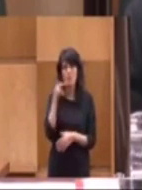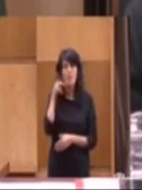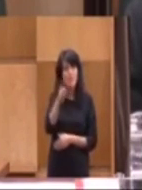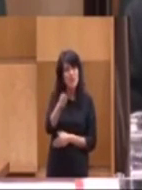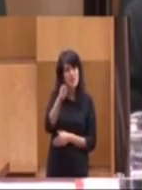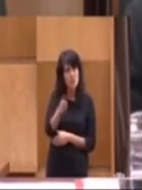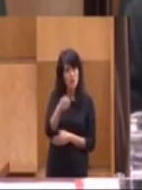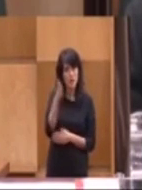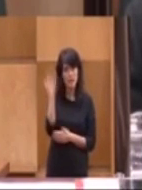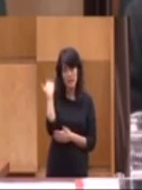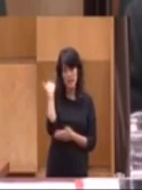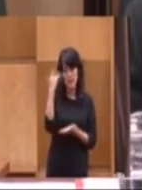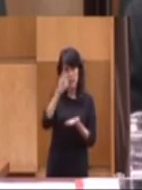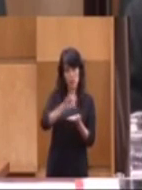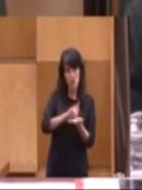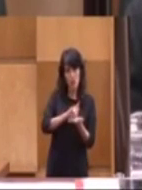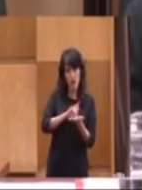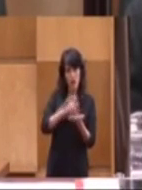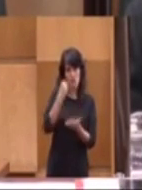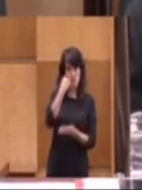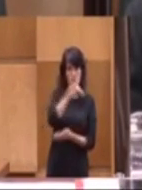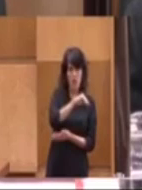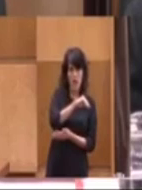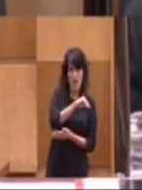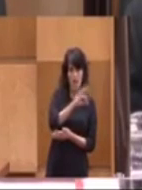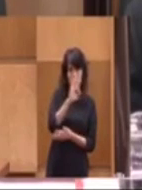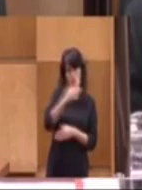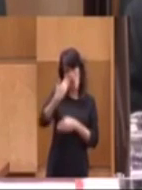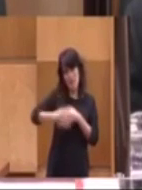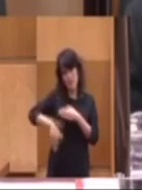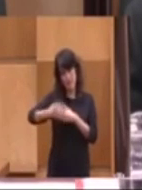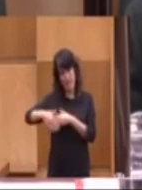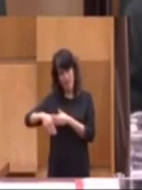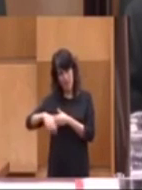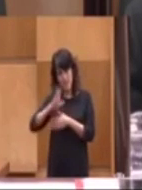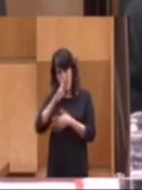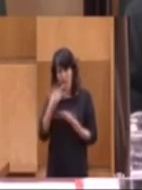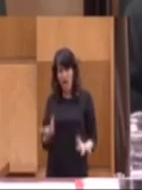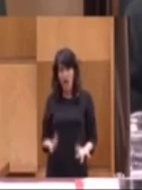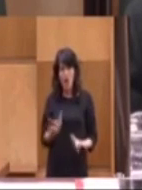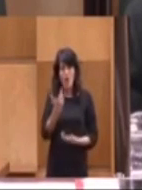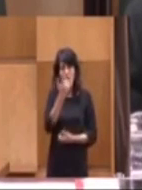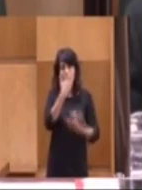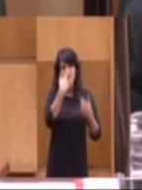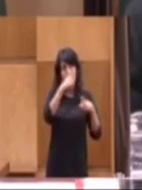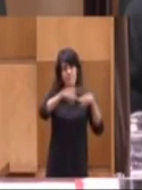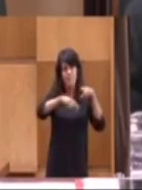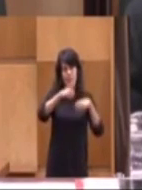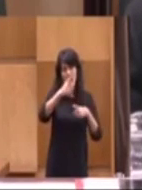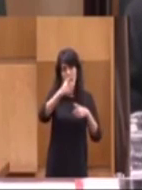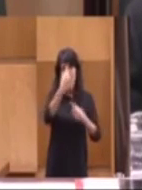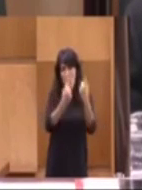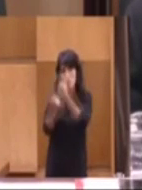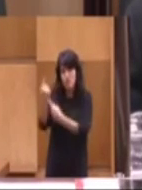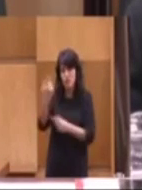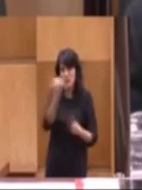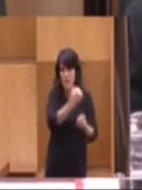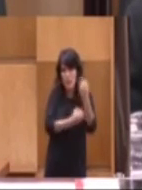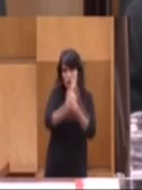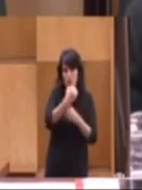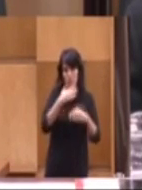pensiones que en algún momento se habían quedado congeladas o limitadas han supuesto que determinadas economías hayan podido